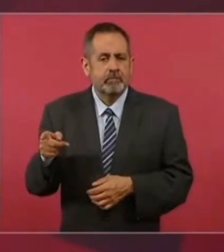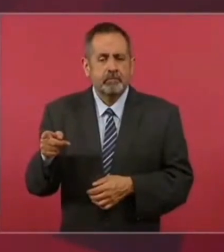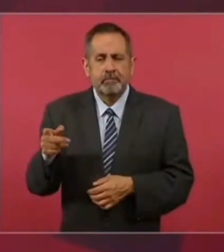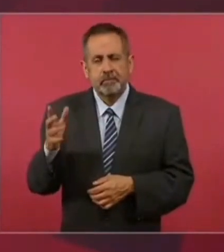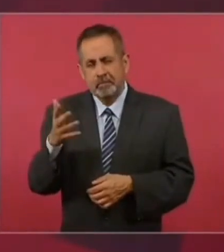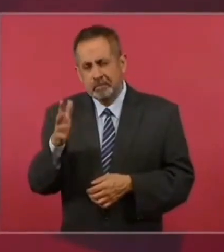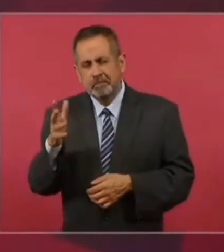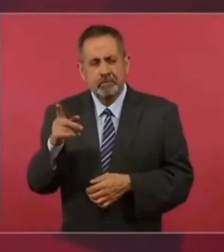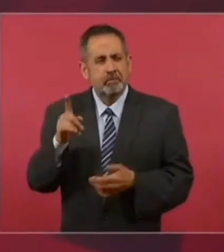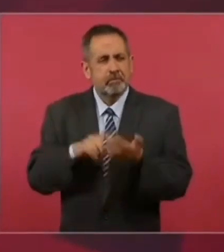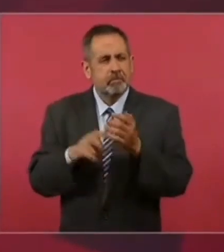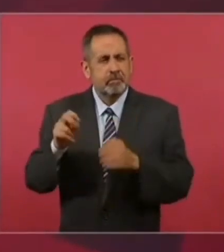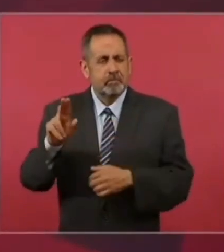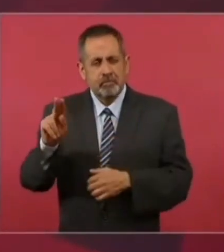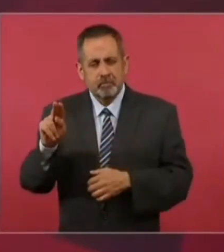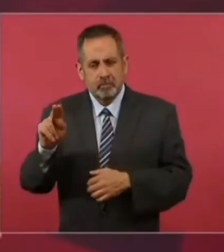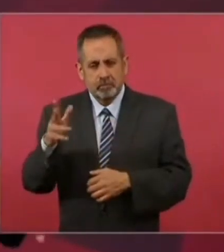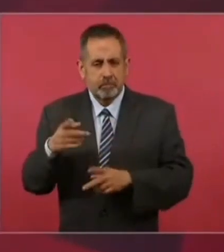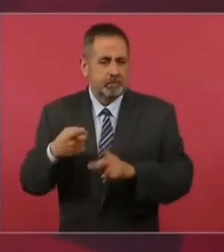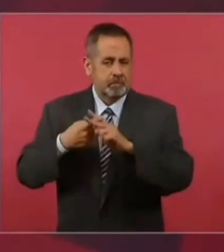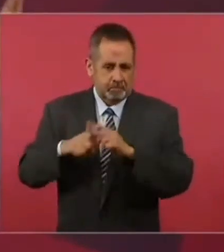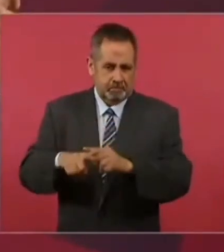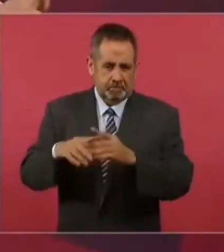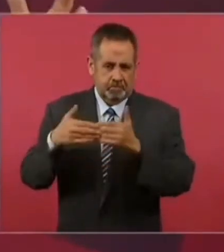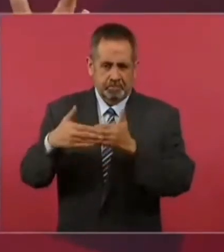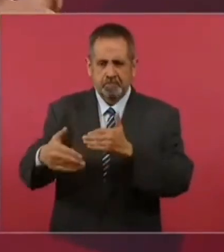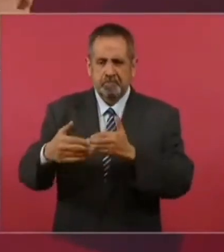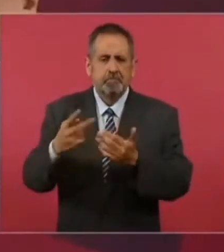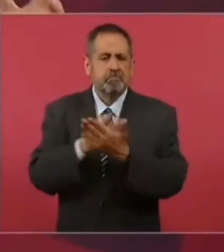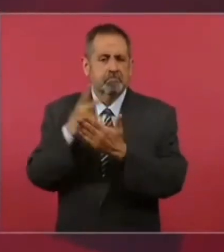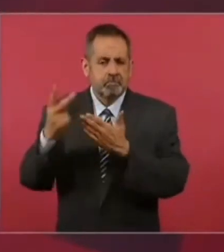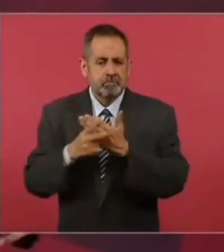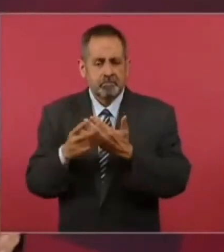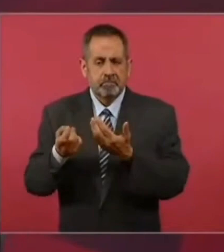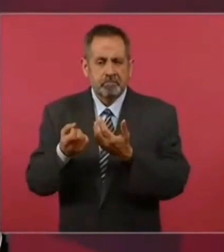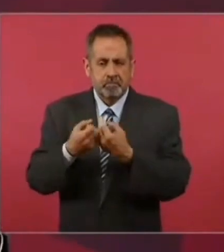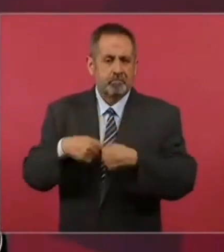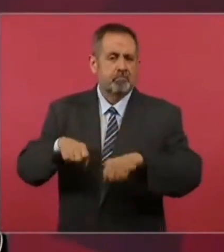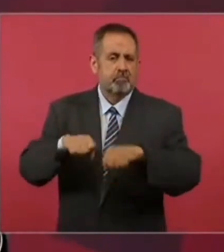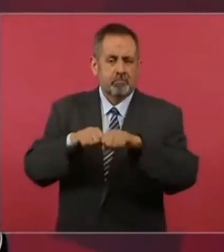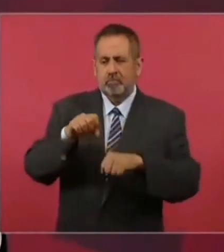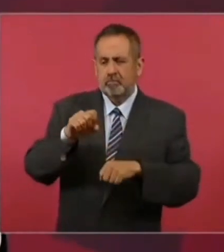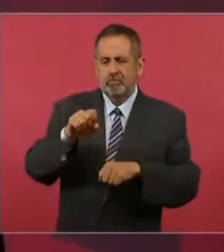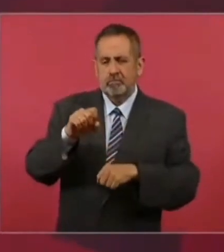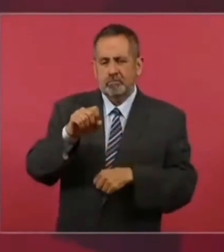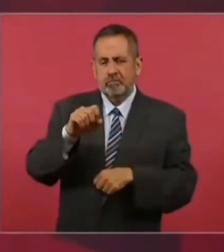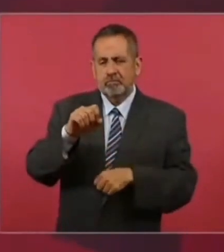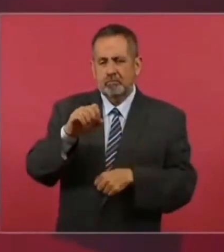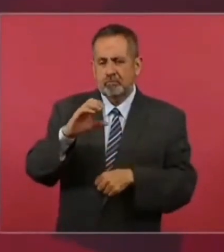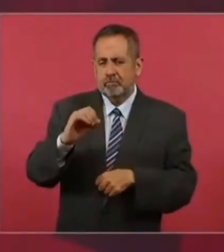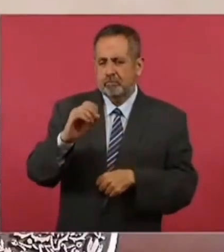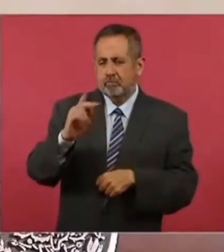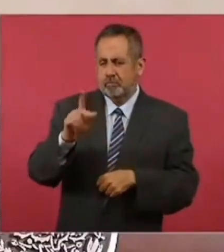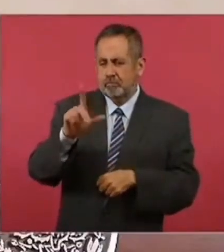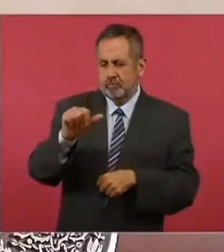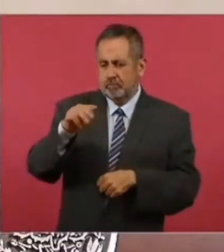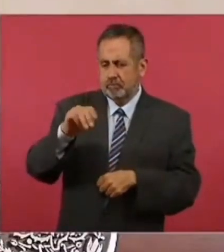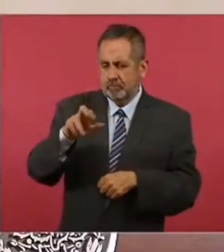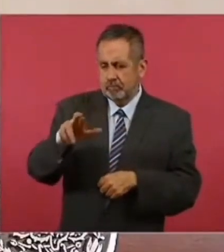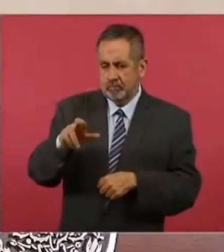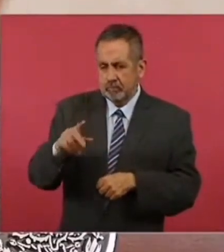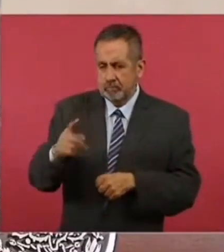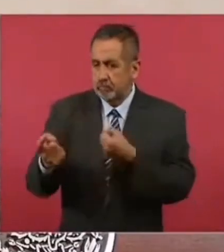se echó a andar este programa del Seguro Social, para no derechohabientes,